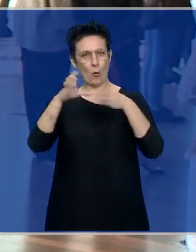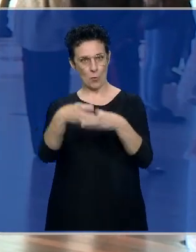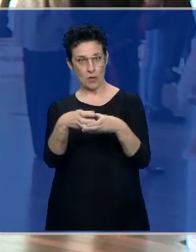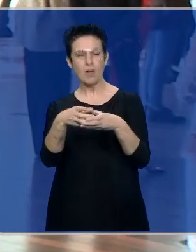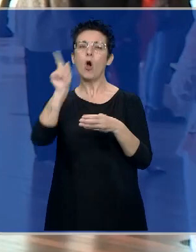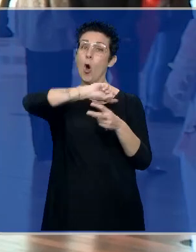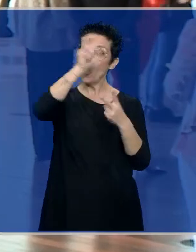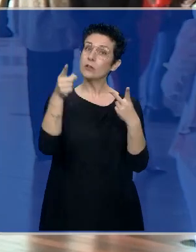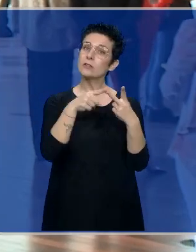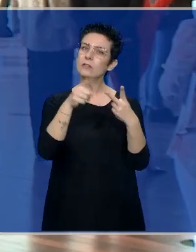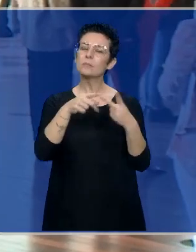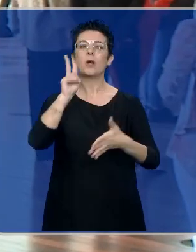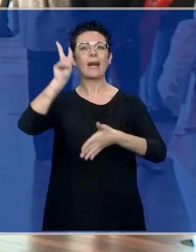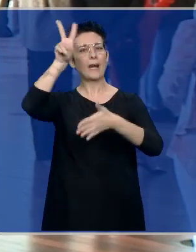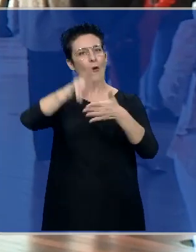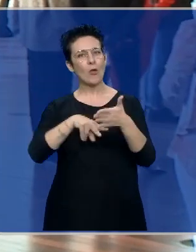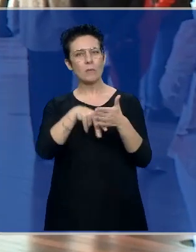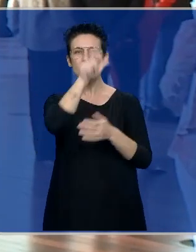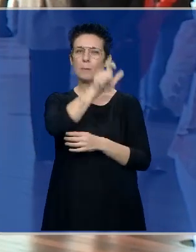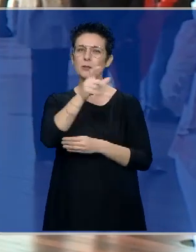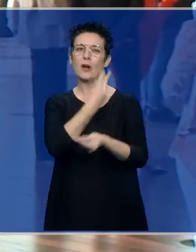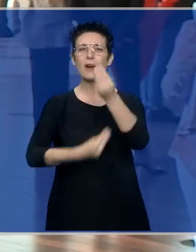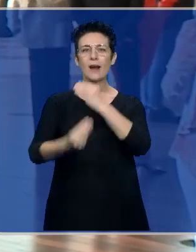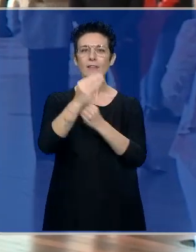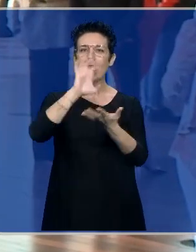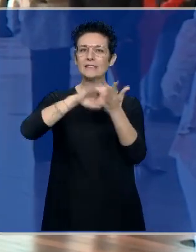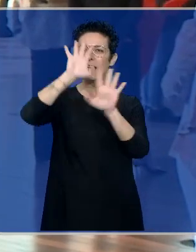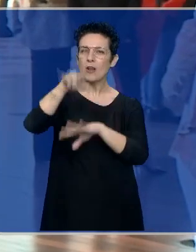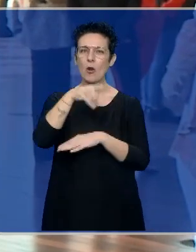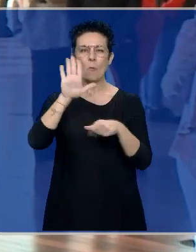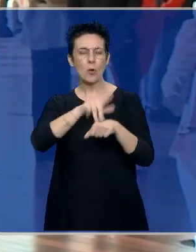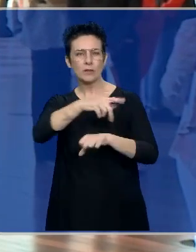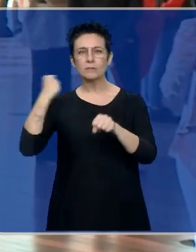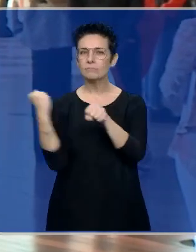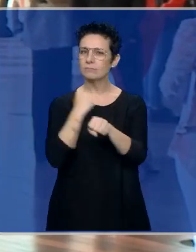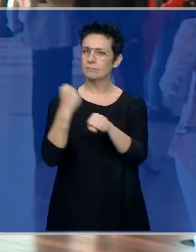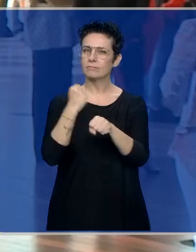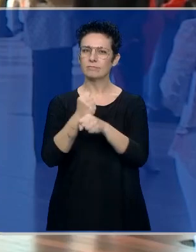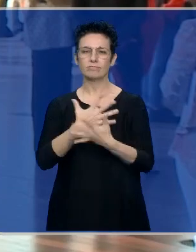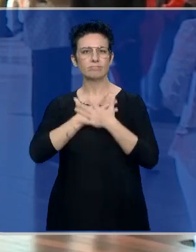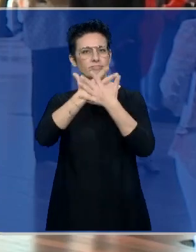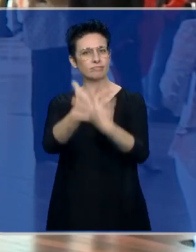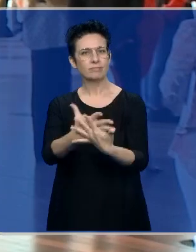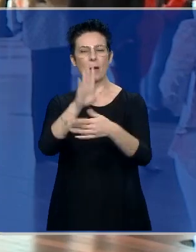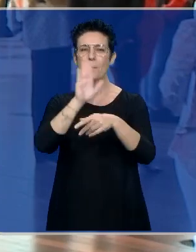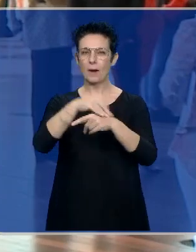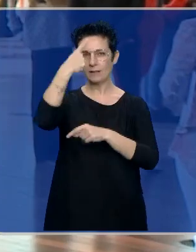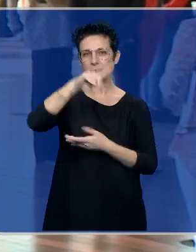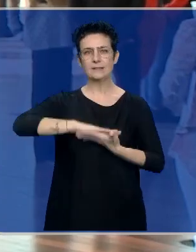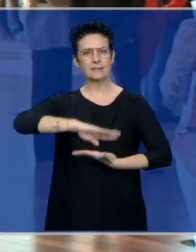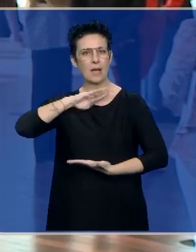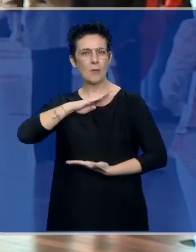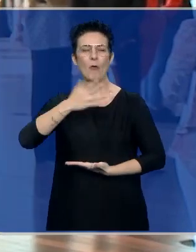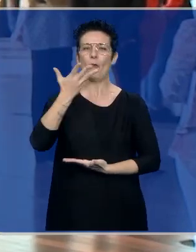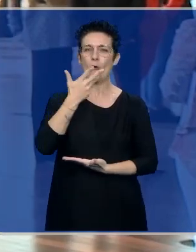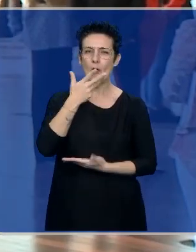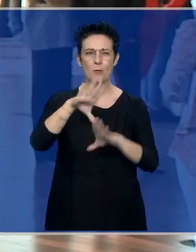lado, también reconocer a aquellos paisanos castellanos y leoneses que, con su labor, hacen una aportación destacada al saber y al conocimiento